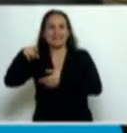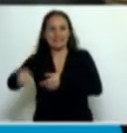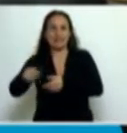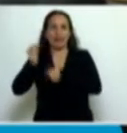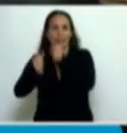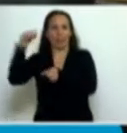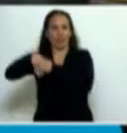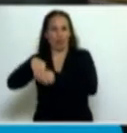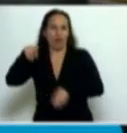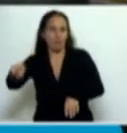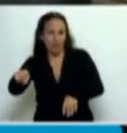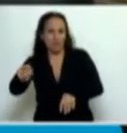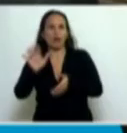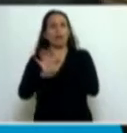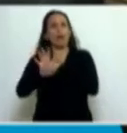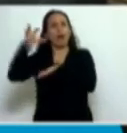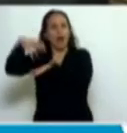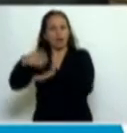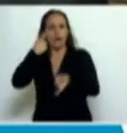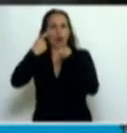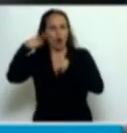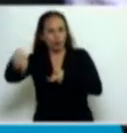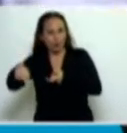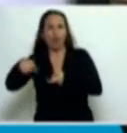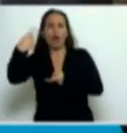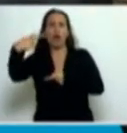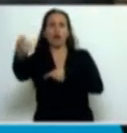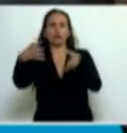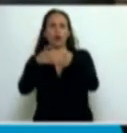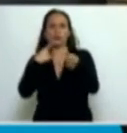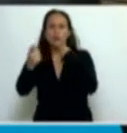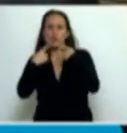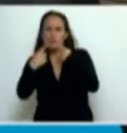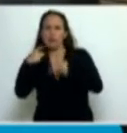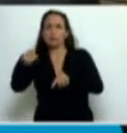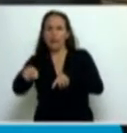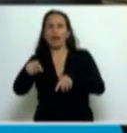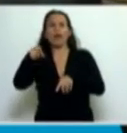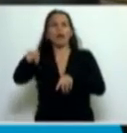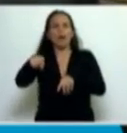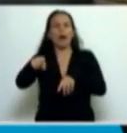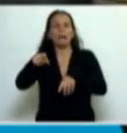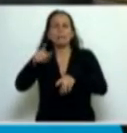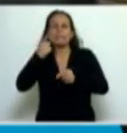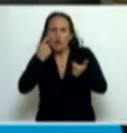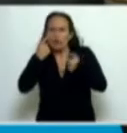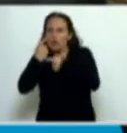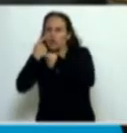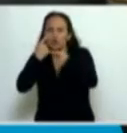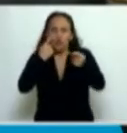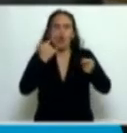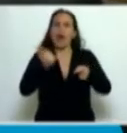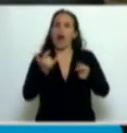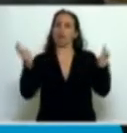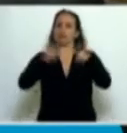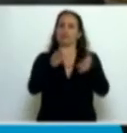Empresas, para controlar a la Agencia se hizo un consejo consultivo y para controlar a todos estos existe una comisión